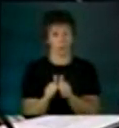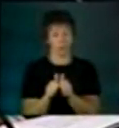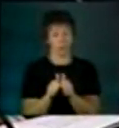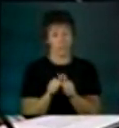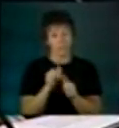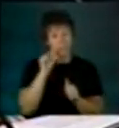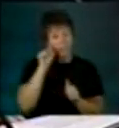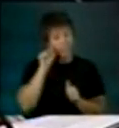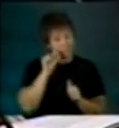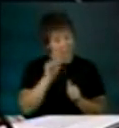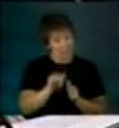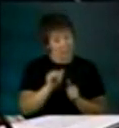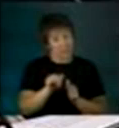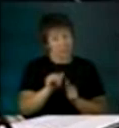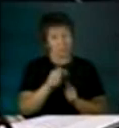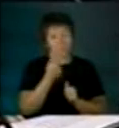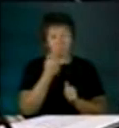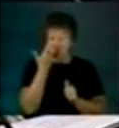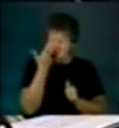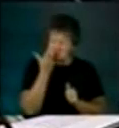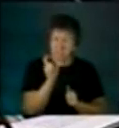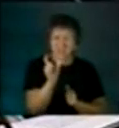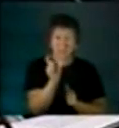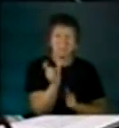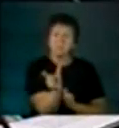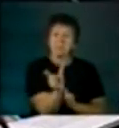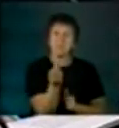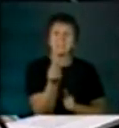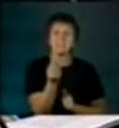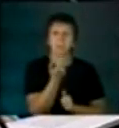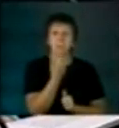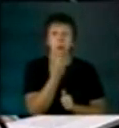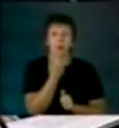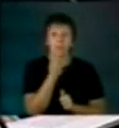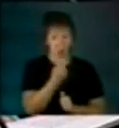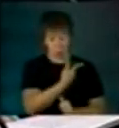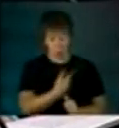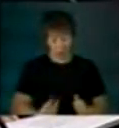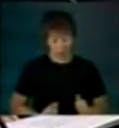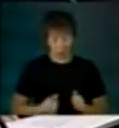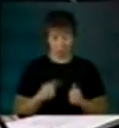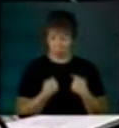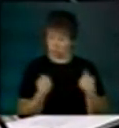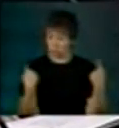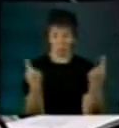Este es el significado de las políticas de Estado.